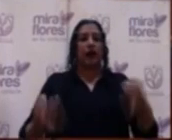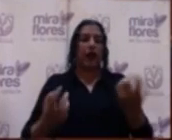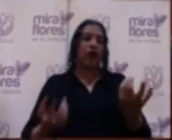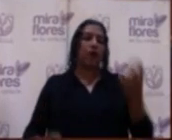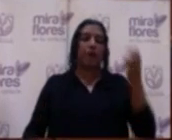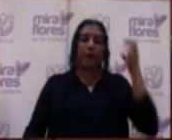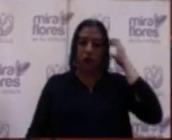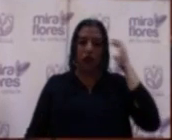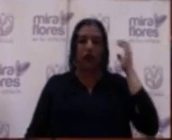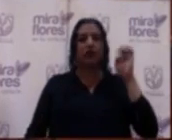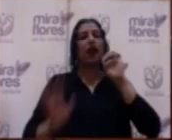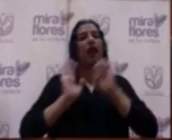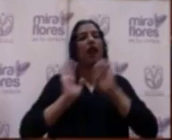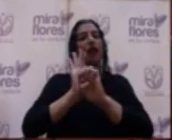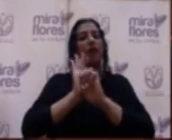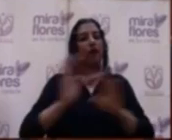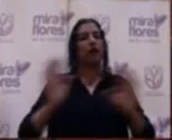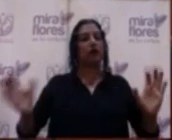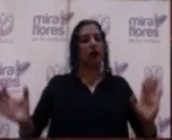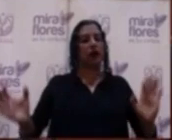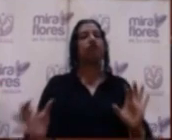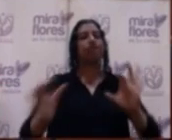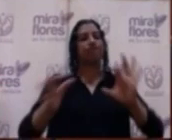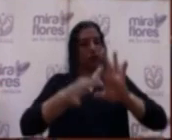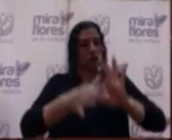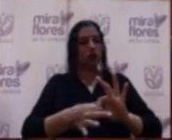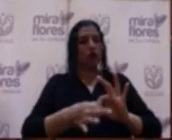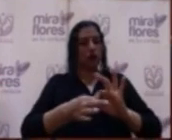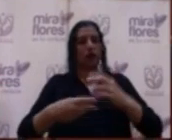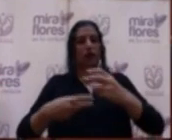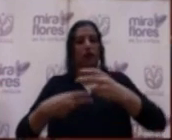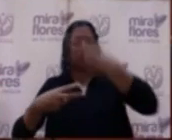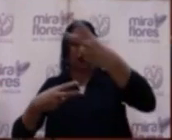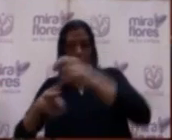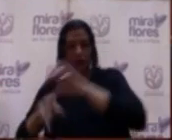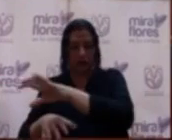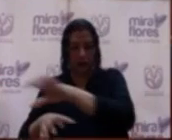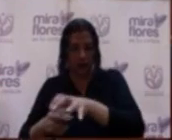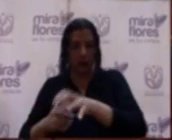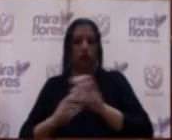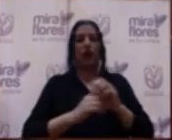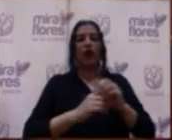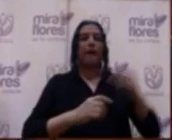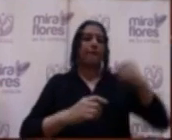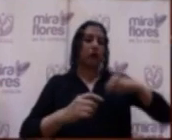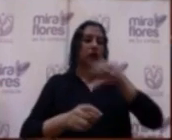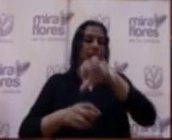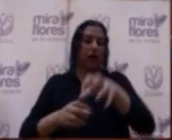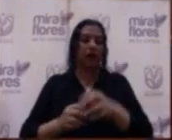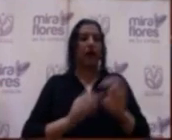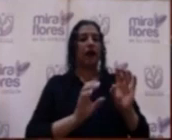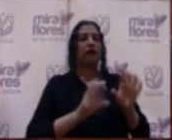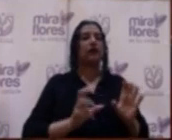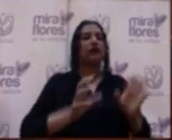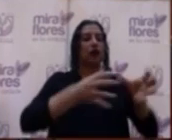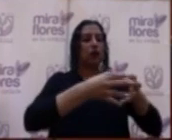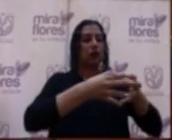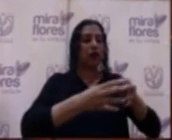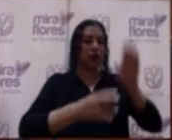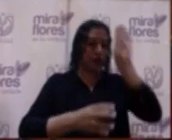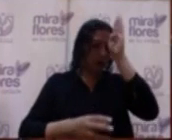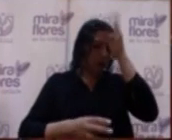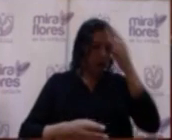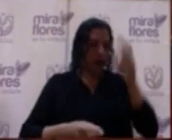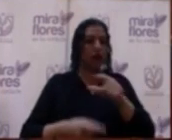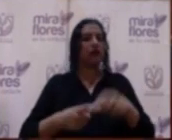ejemplo de esta unión de vecinos, municipalidad y la compañía de bomberos, a la cual creo que el presidente está dándole